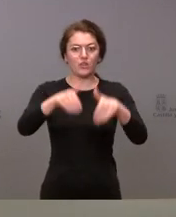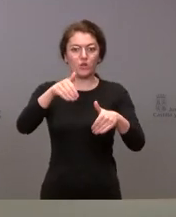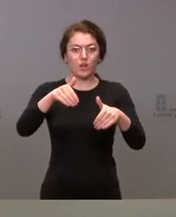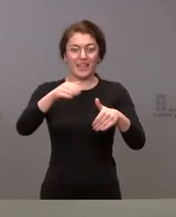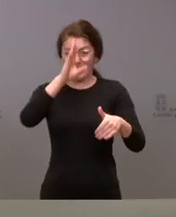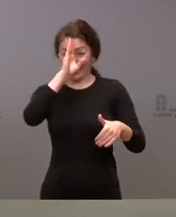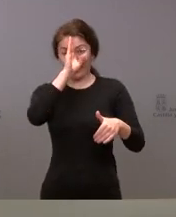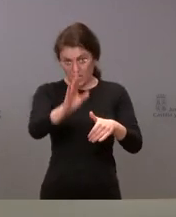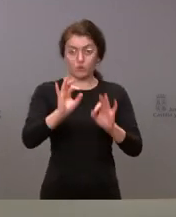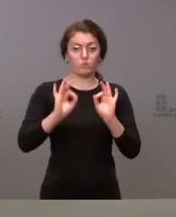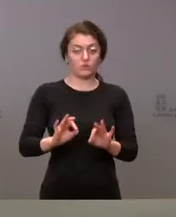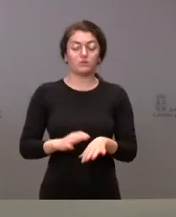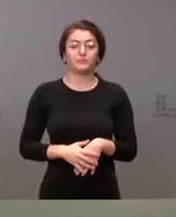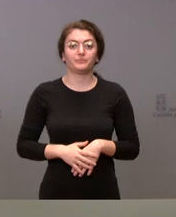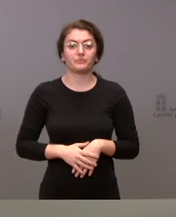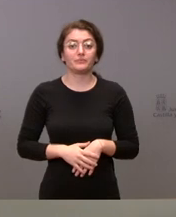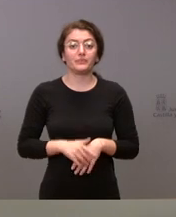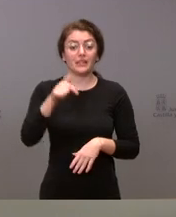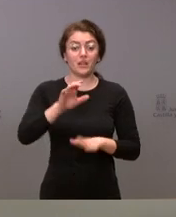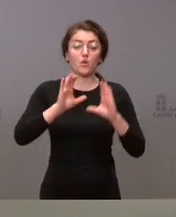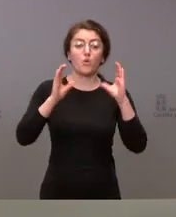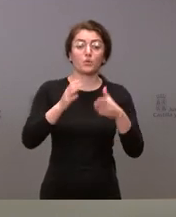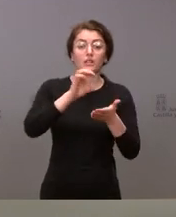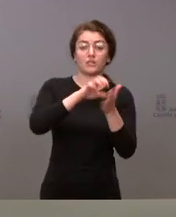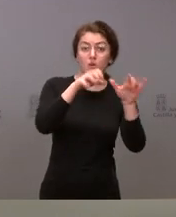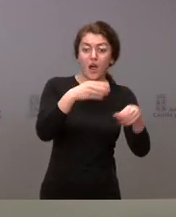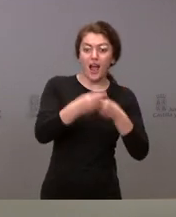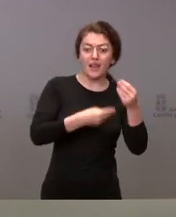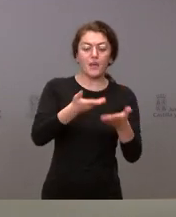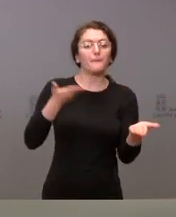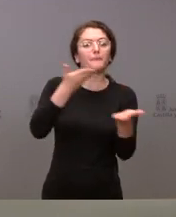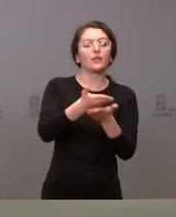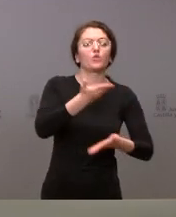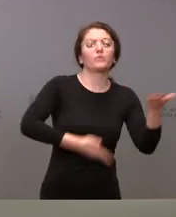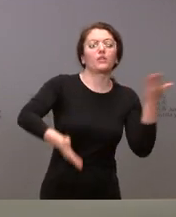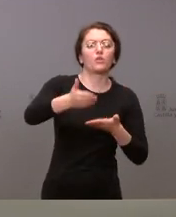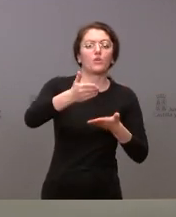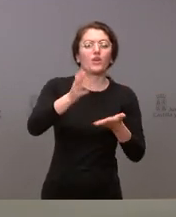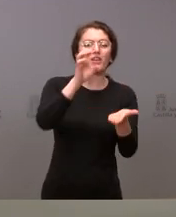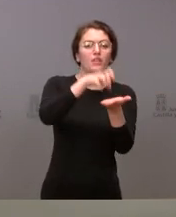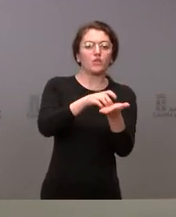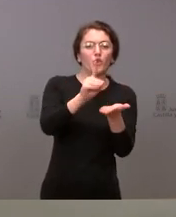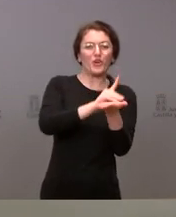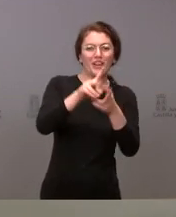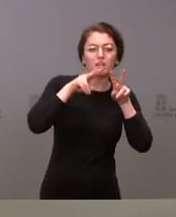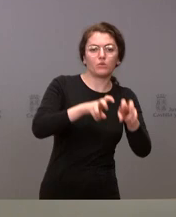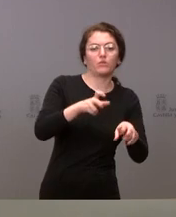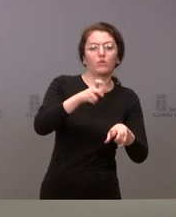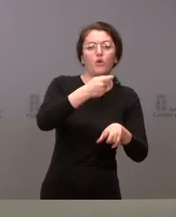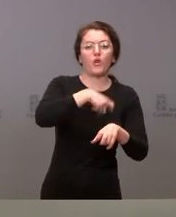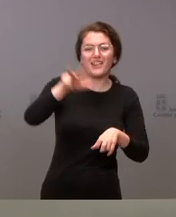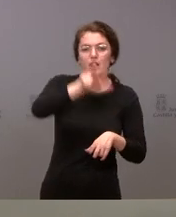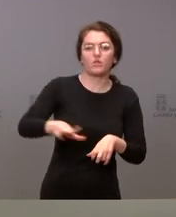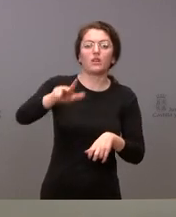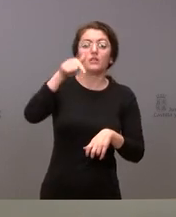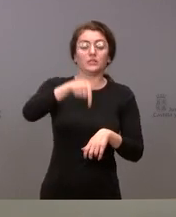través de esos dispositivos. Bien, desde la Junta de Castilla y León hemos solicitado la colaboración del Centro Criptológico Nacional. Este